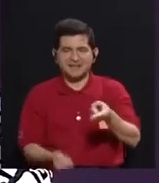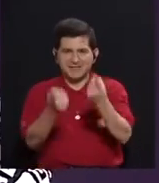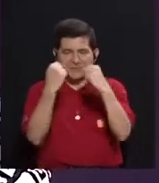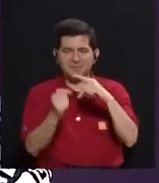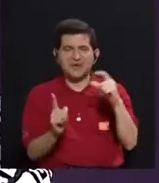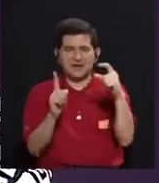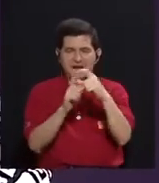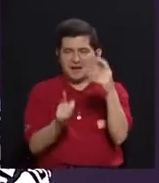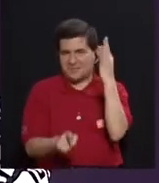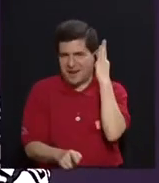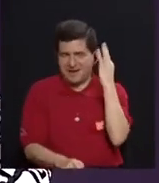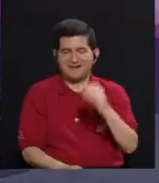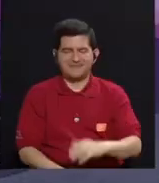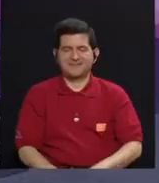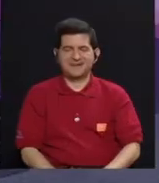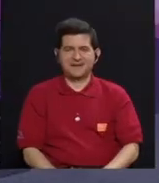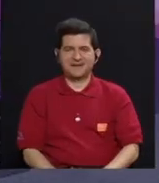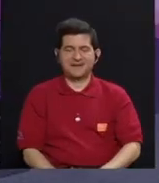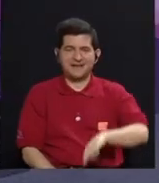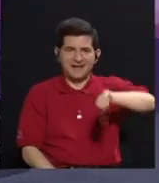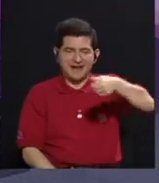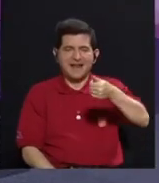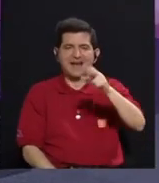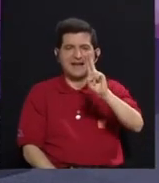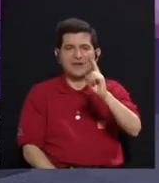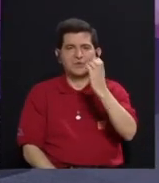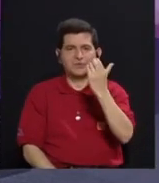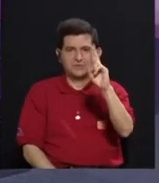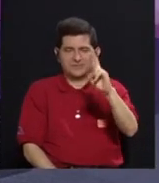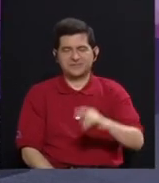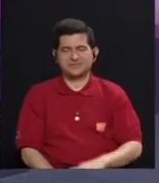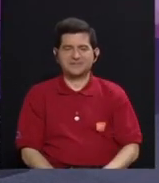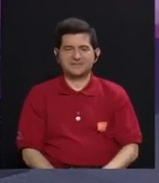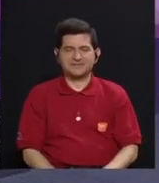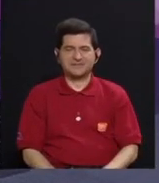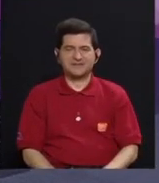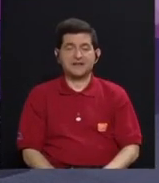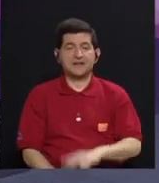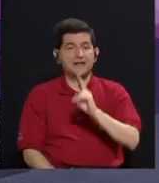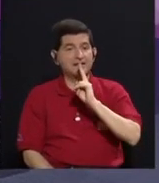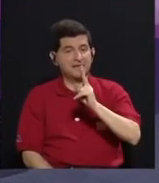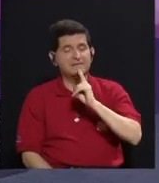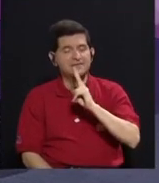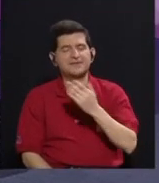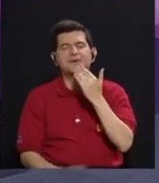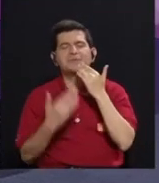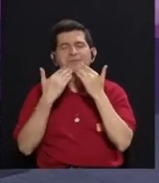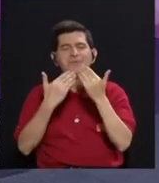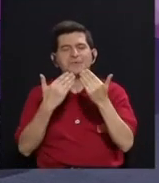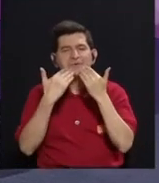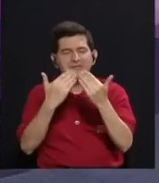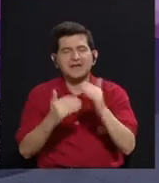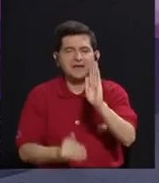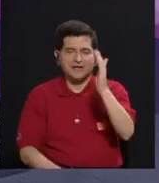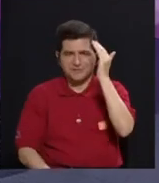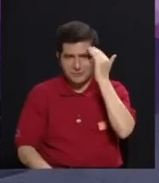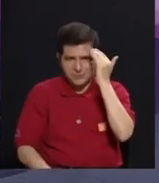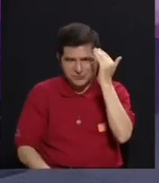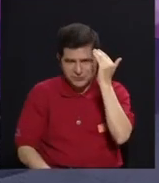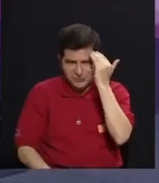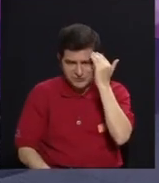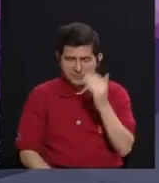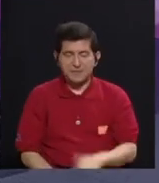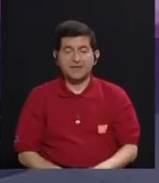aquí en Palabra de Mujer, en Canal de la Universidad de Costa Rica. Y realmente, muchísimas gracias por tus conocimientos